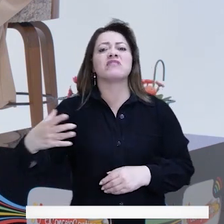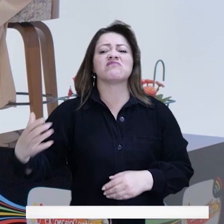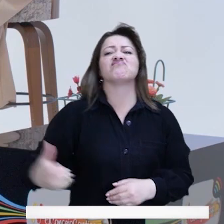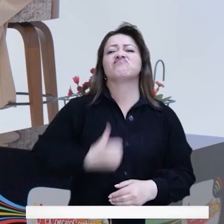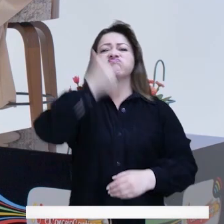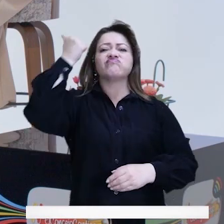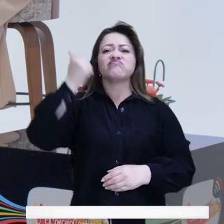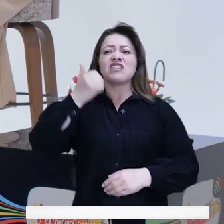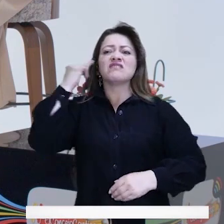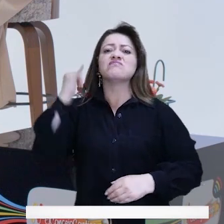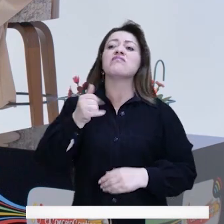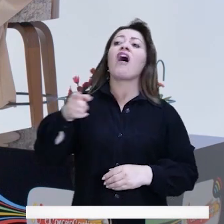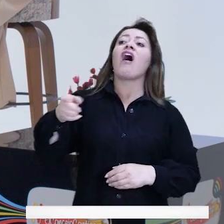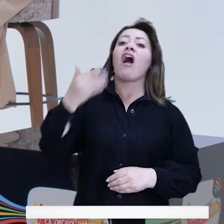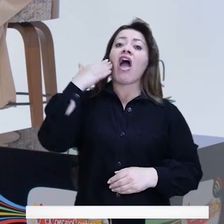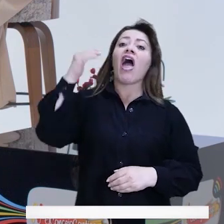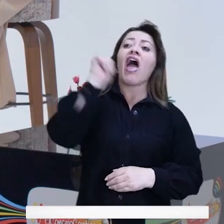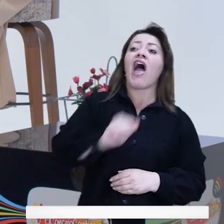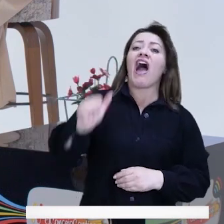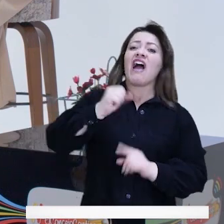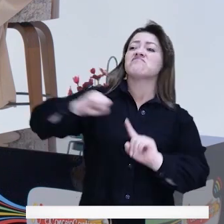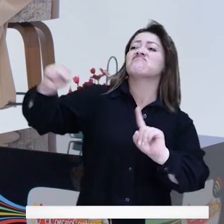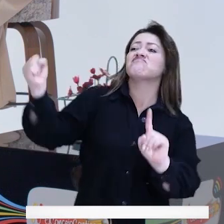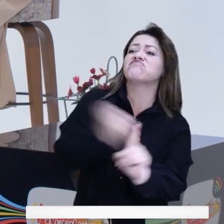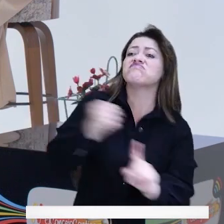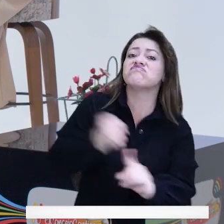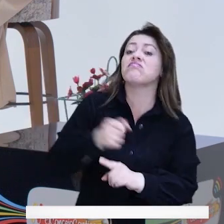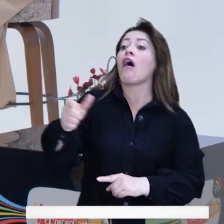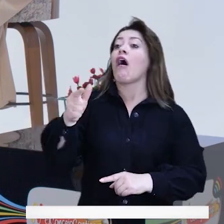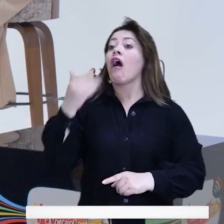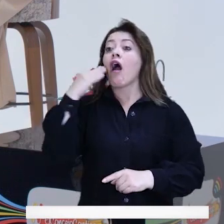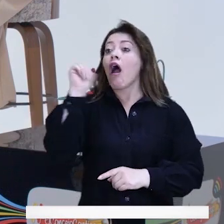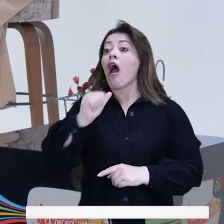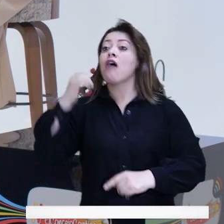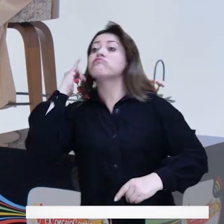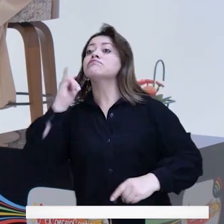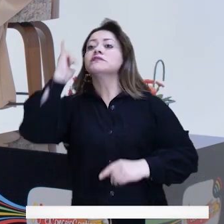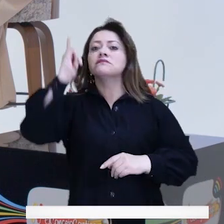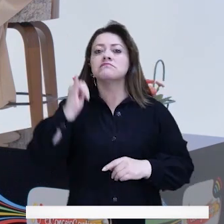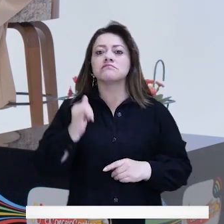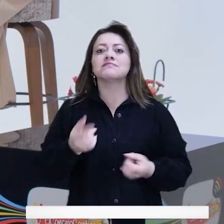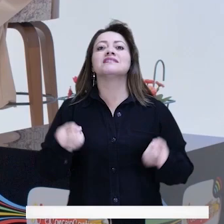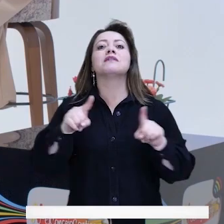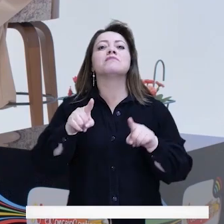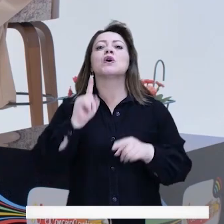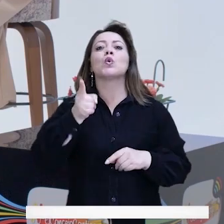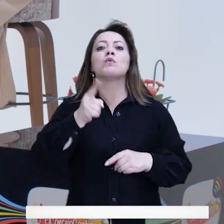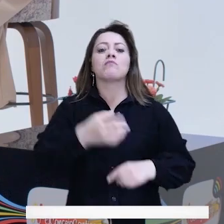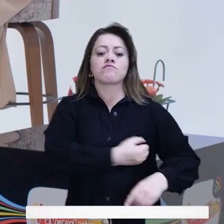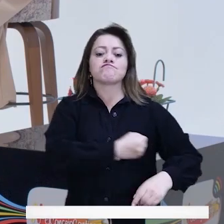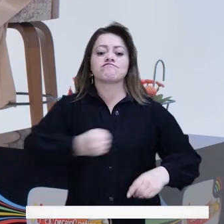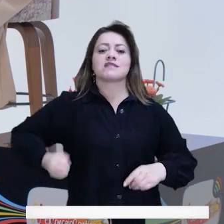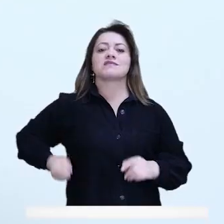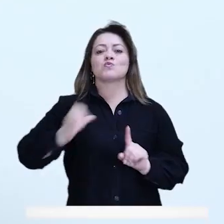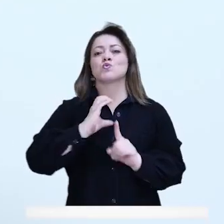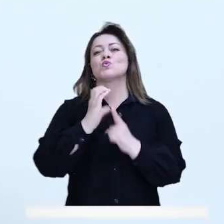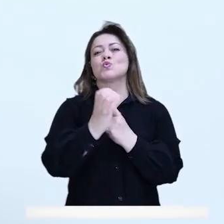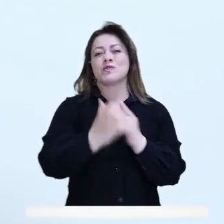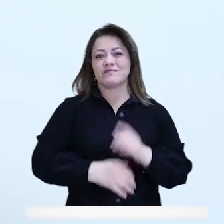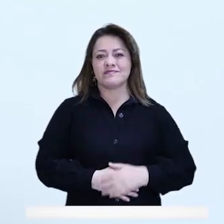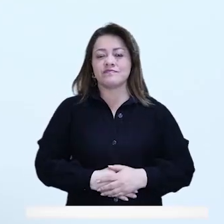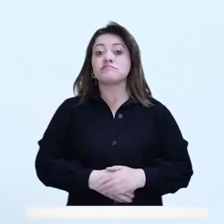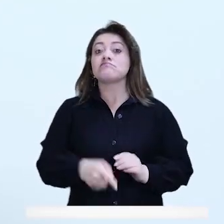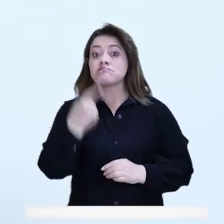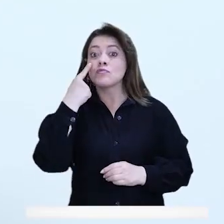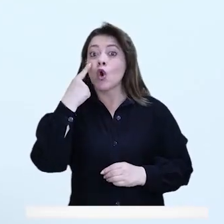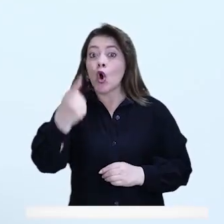ámbitos privados siempre hay como mujer, entonces la podemos agredir simplemente porque es mujer. Hay un tema de machismo cultural. Tengan